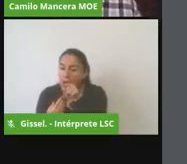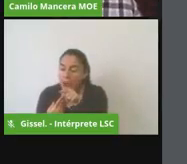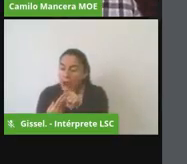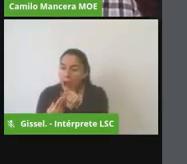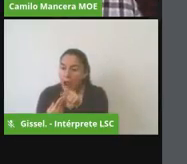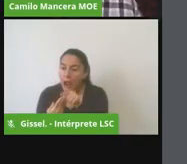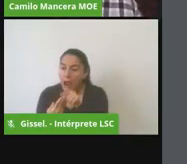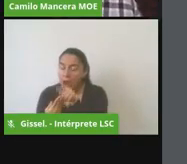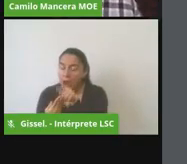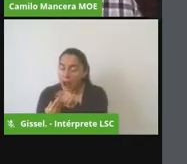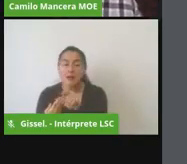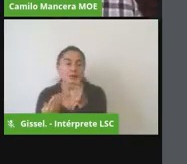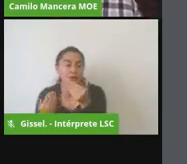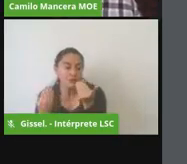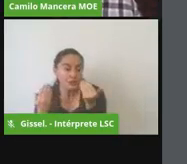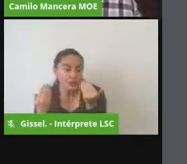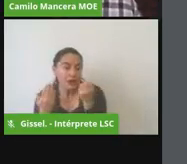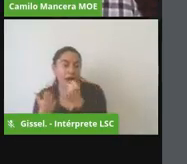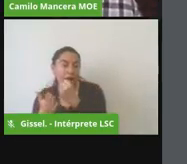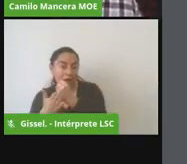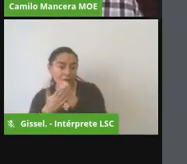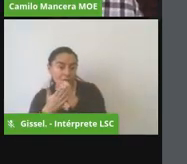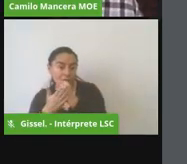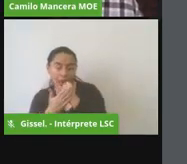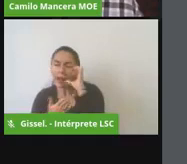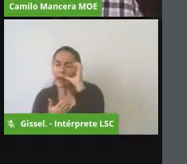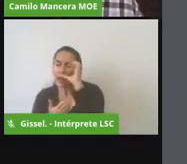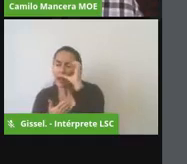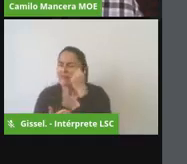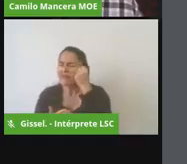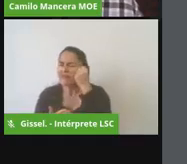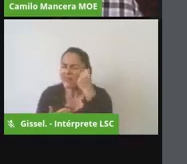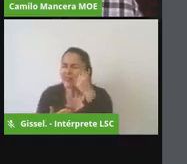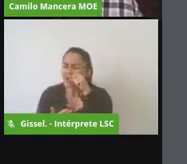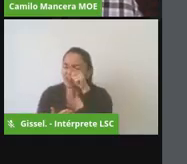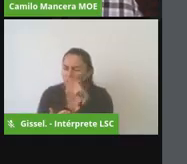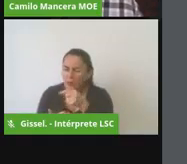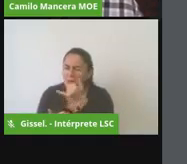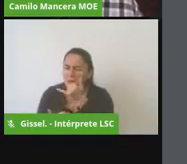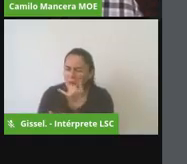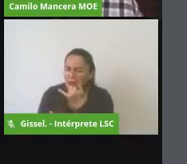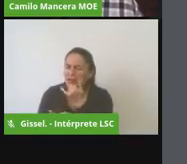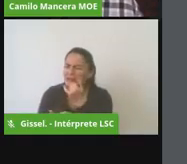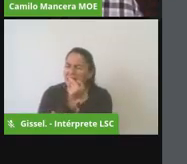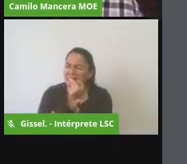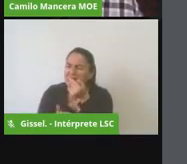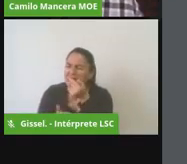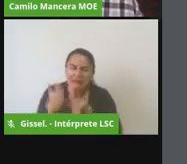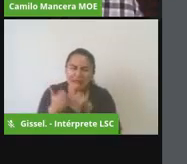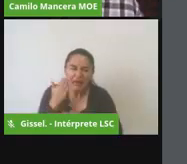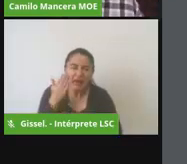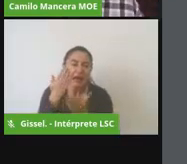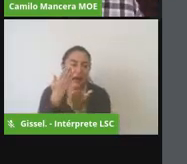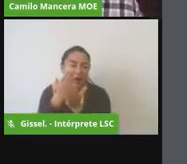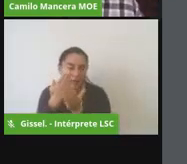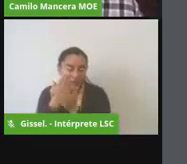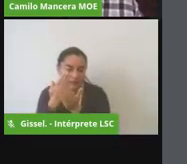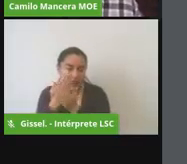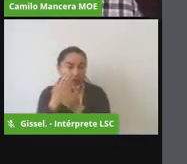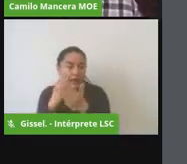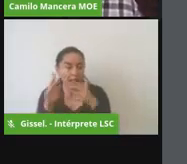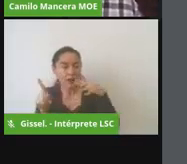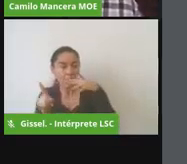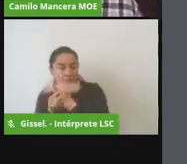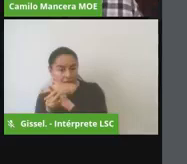analizado y debemos entender bien de qué manera de esto está termina afectando el proceso